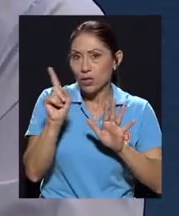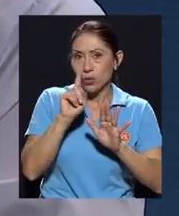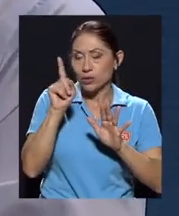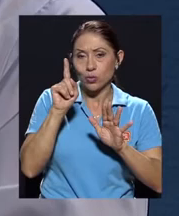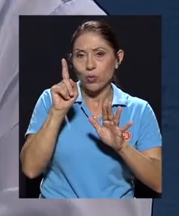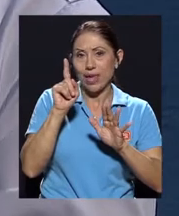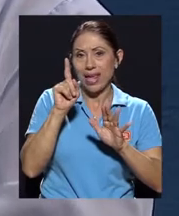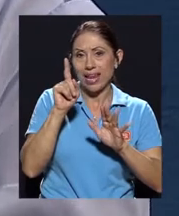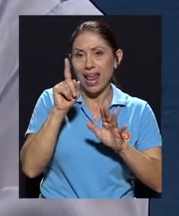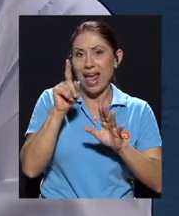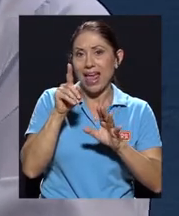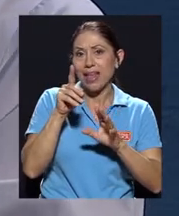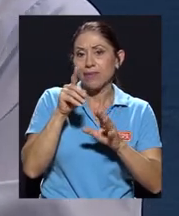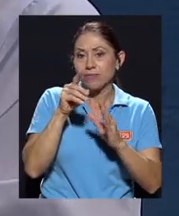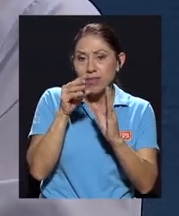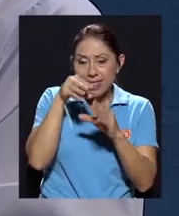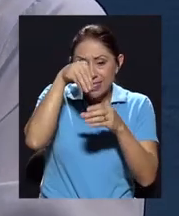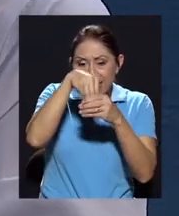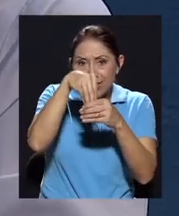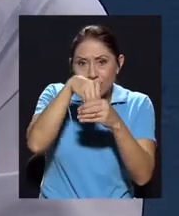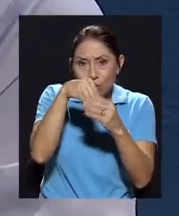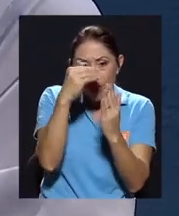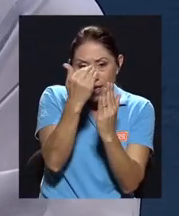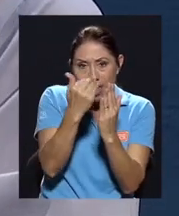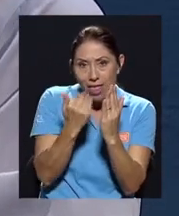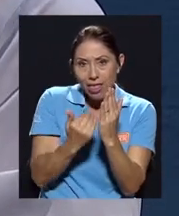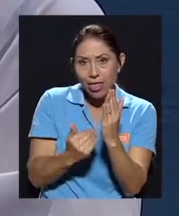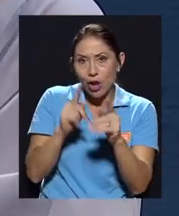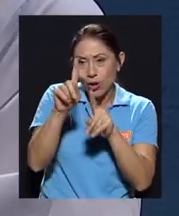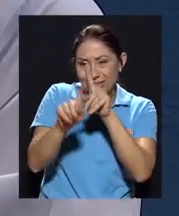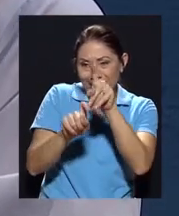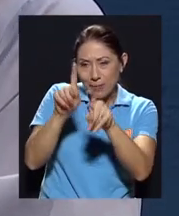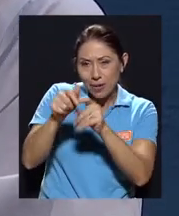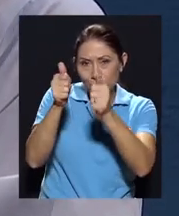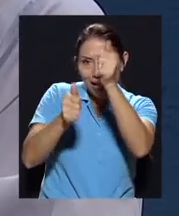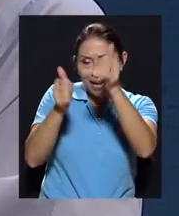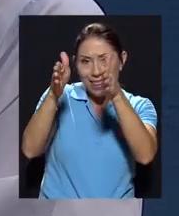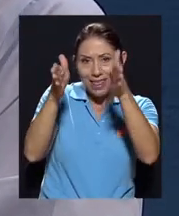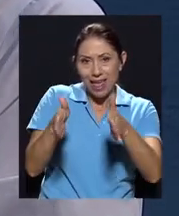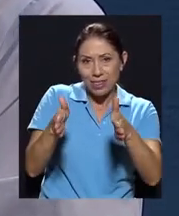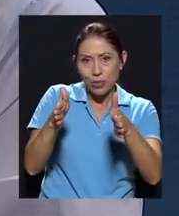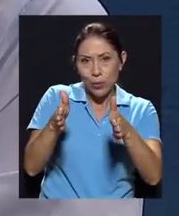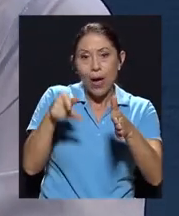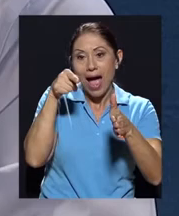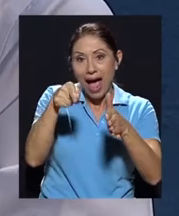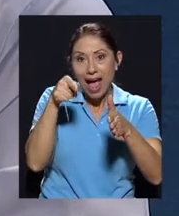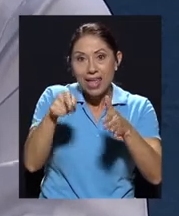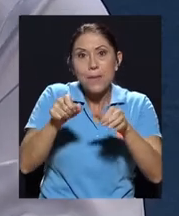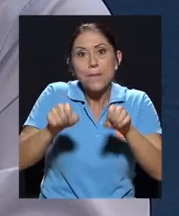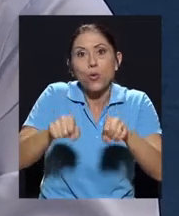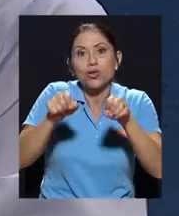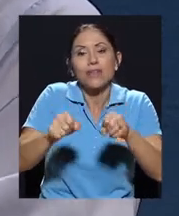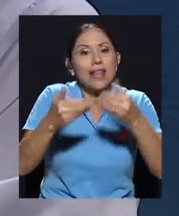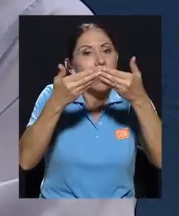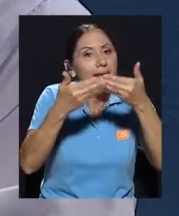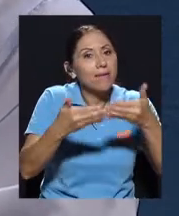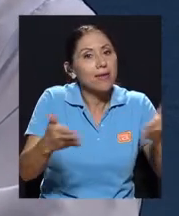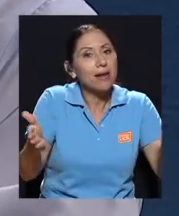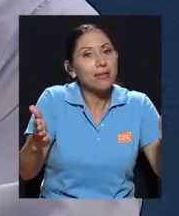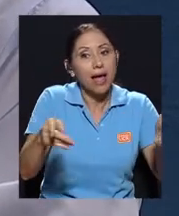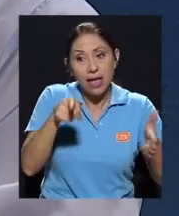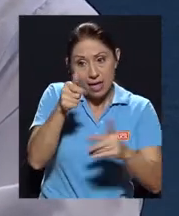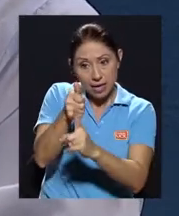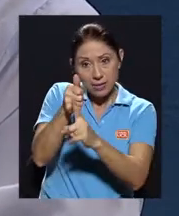que se le preguntan expresamente al candidato, nosotros dejamos la posibilidad abierta de que declare cualquier interés que